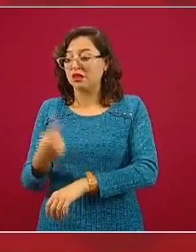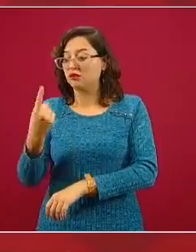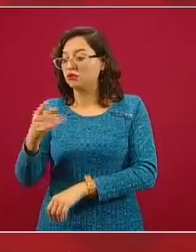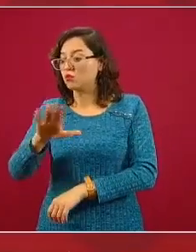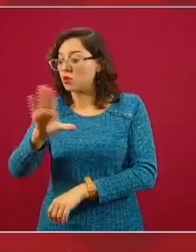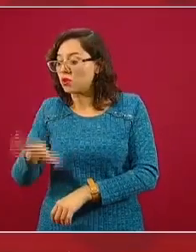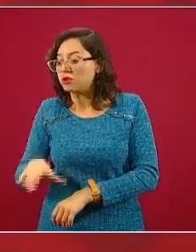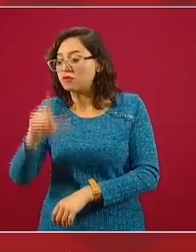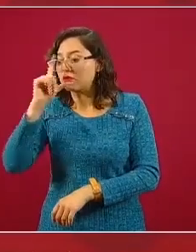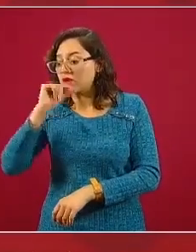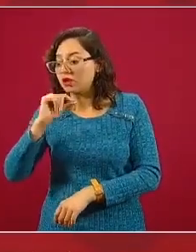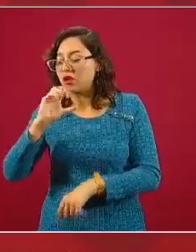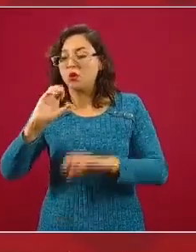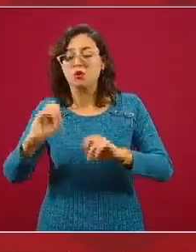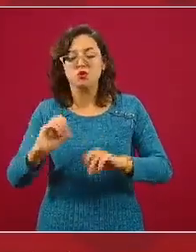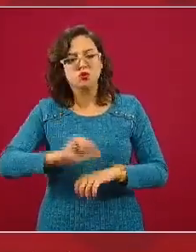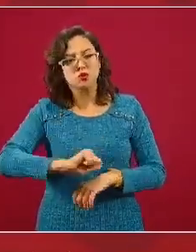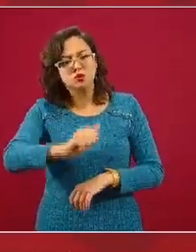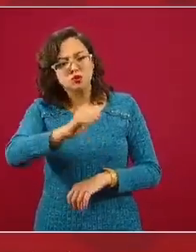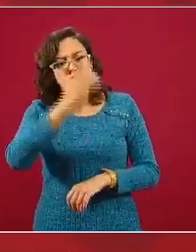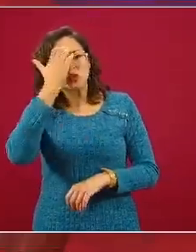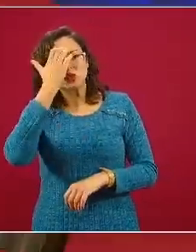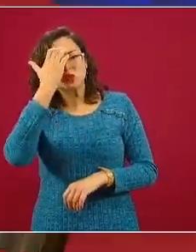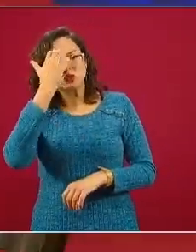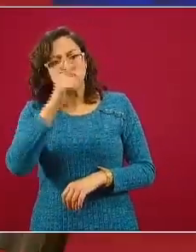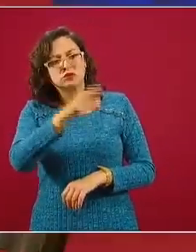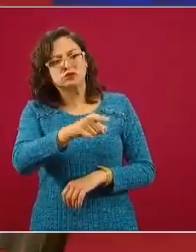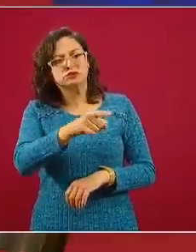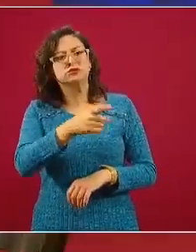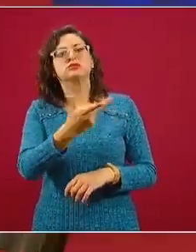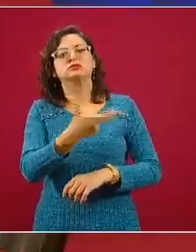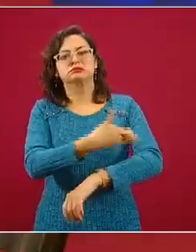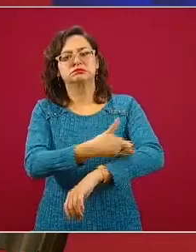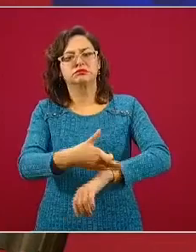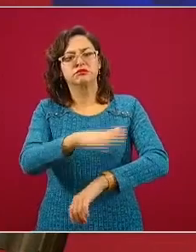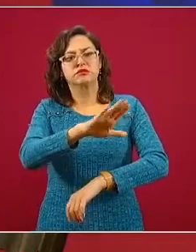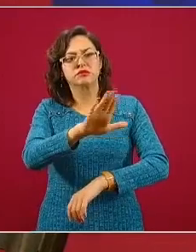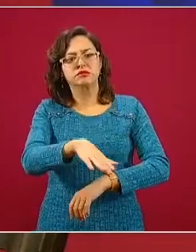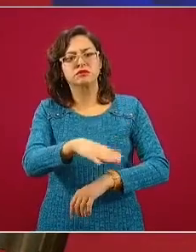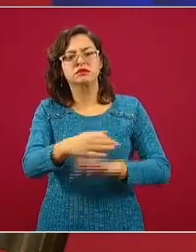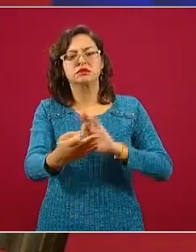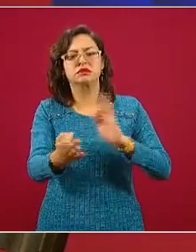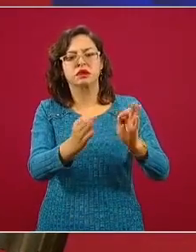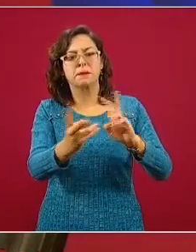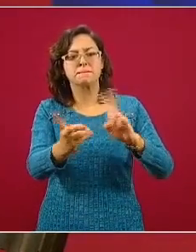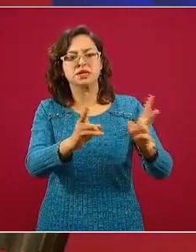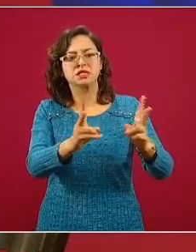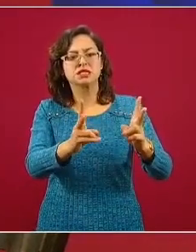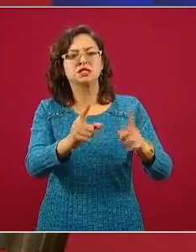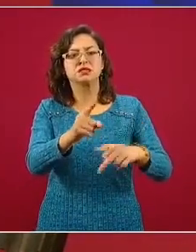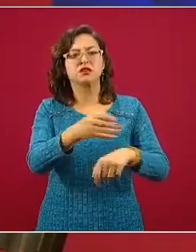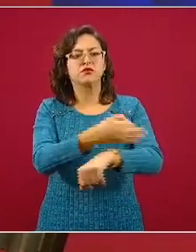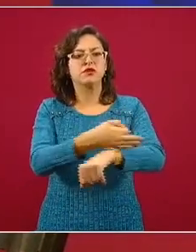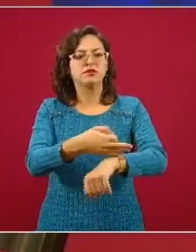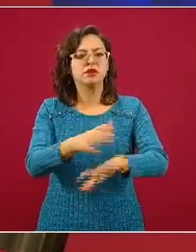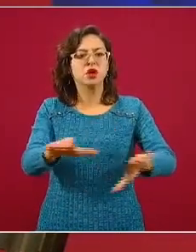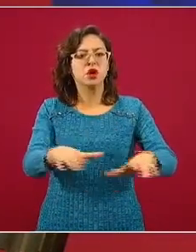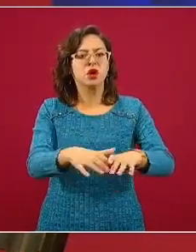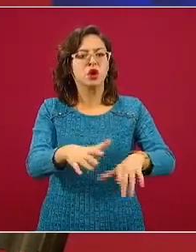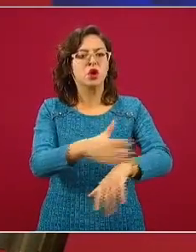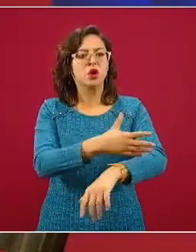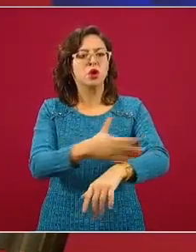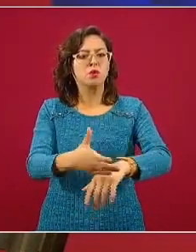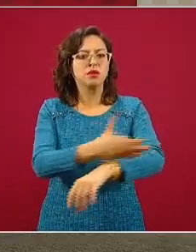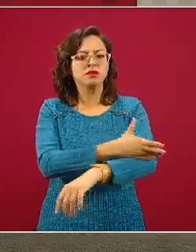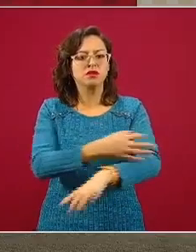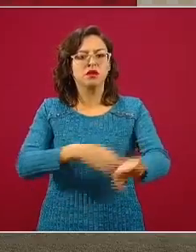una persona con una familiaridad menor, el vecino, la vecina, el compañero o compañera de